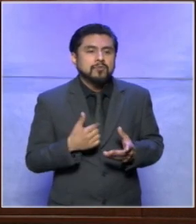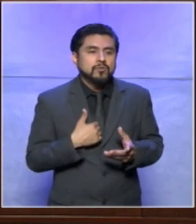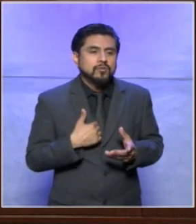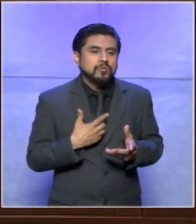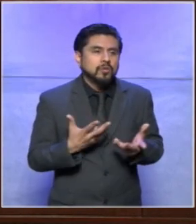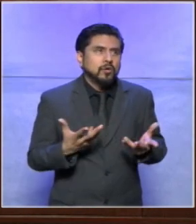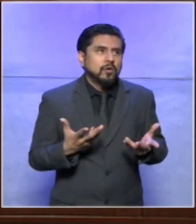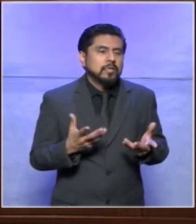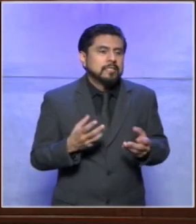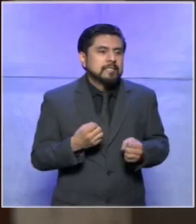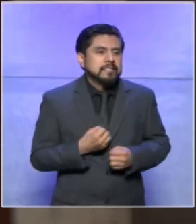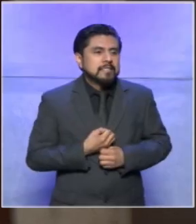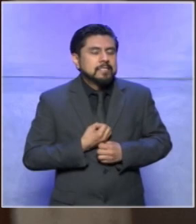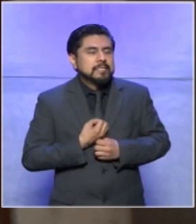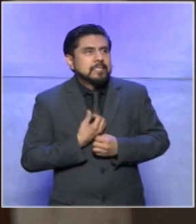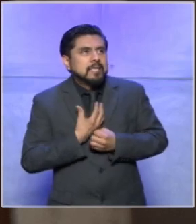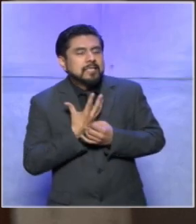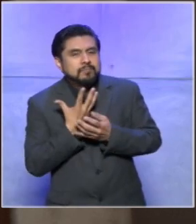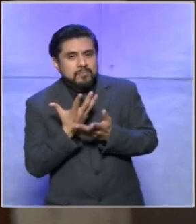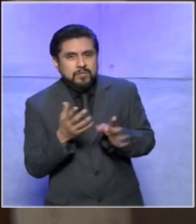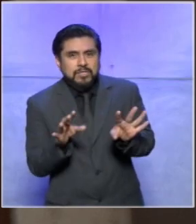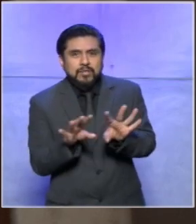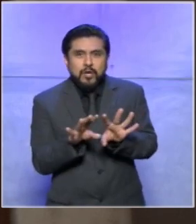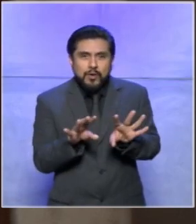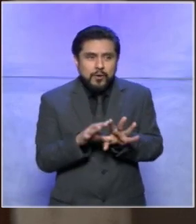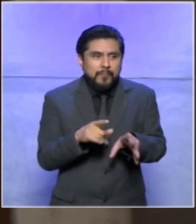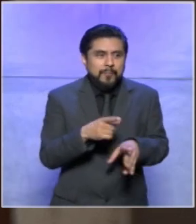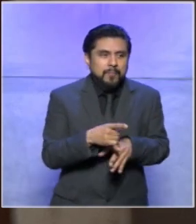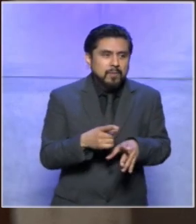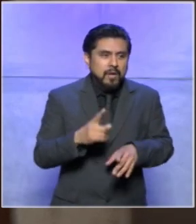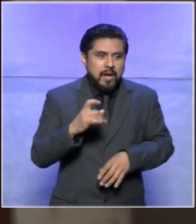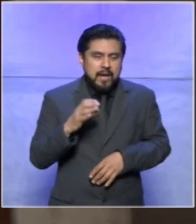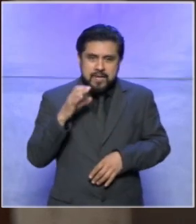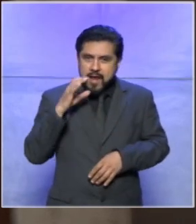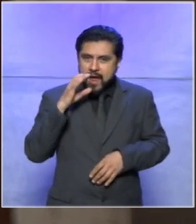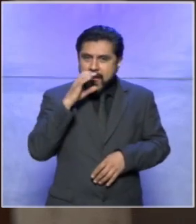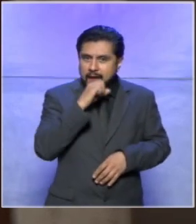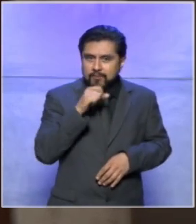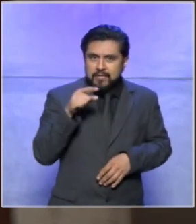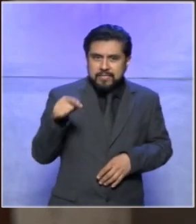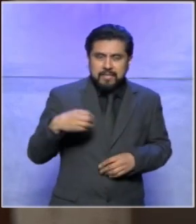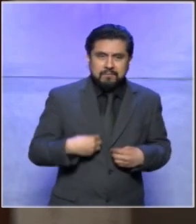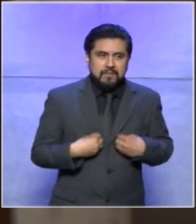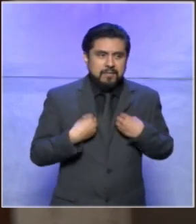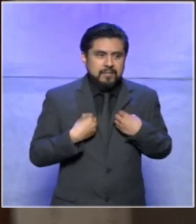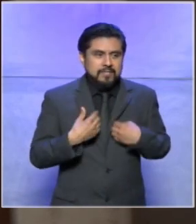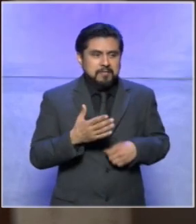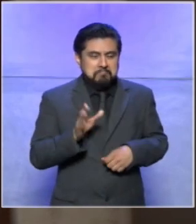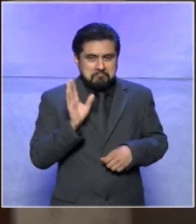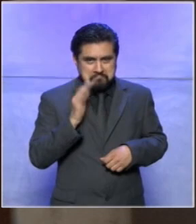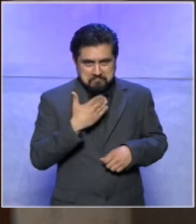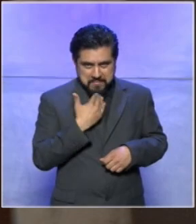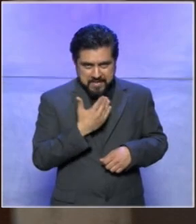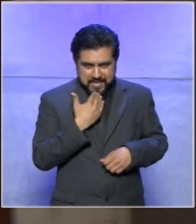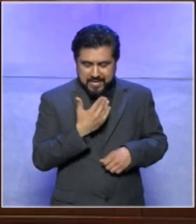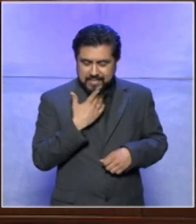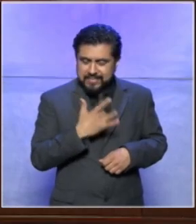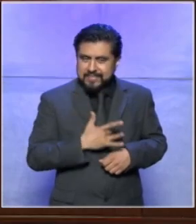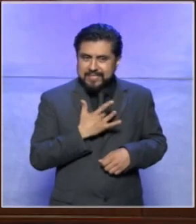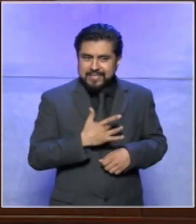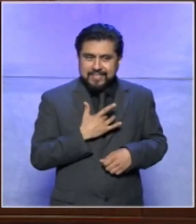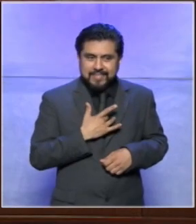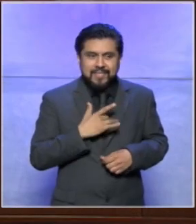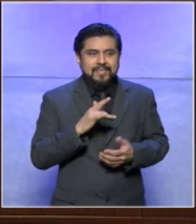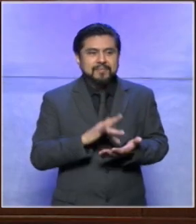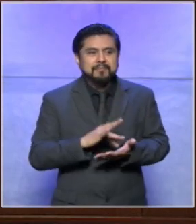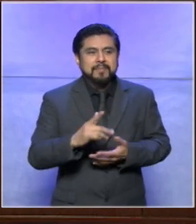expresar el orgullo de ser hidrocálido es muy bonito la verdad que bueno andy que nos